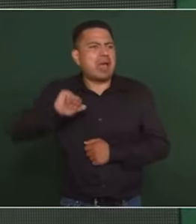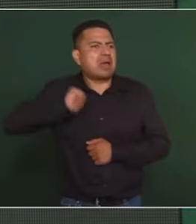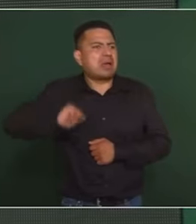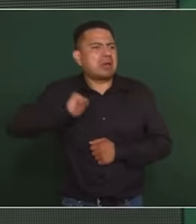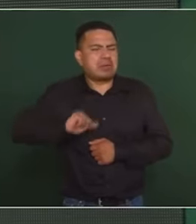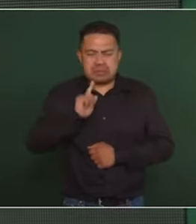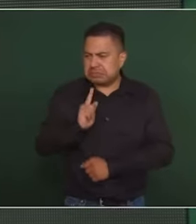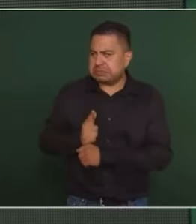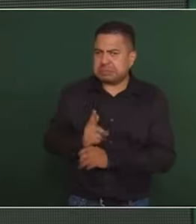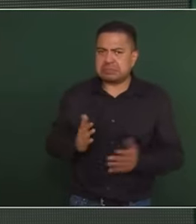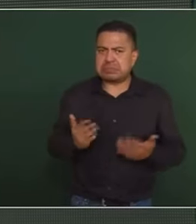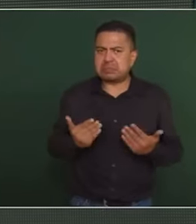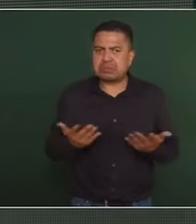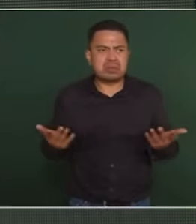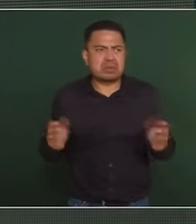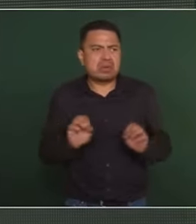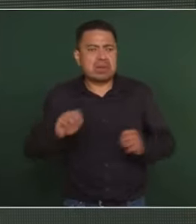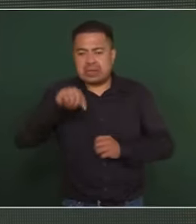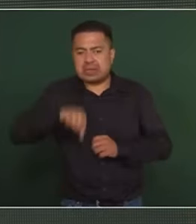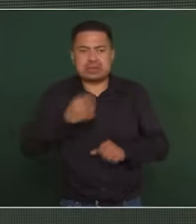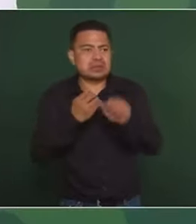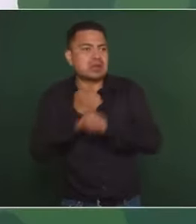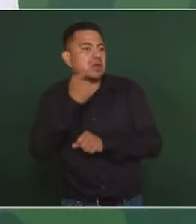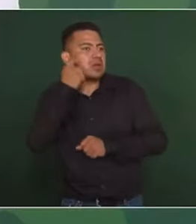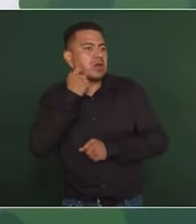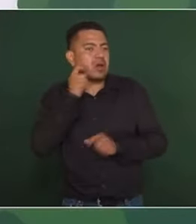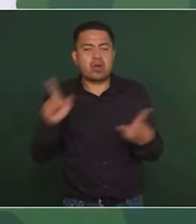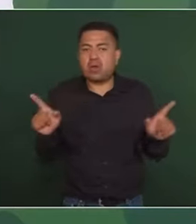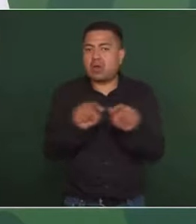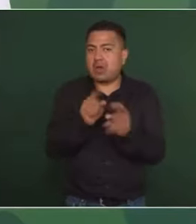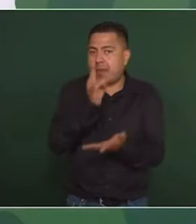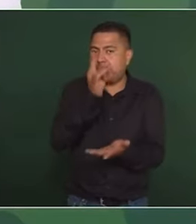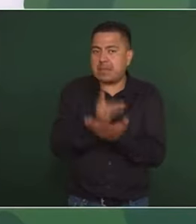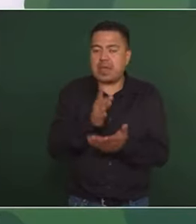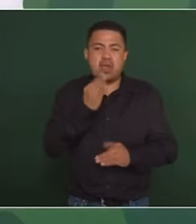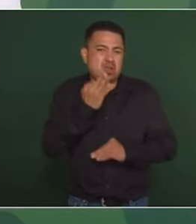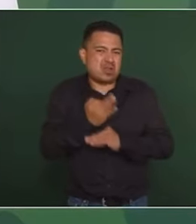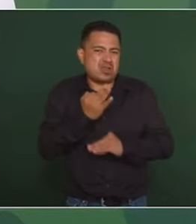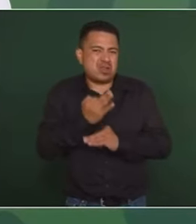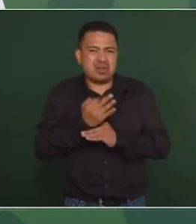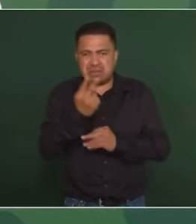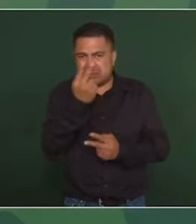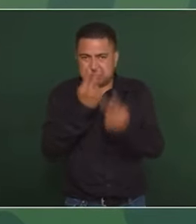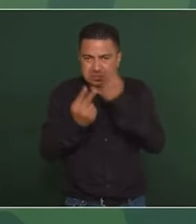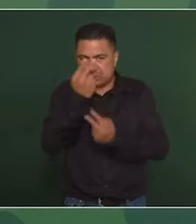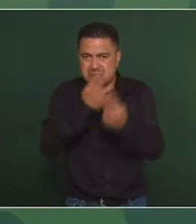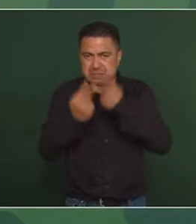en Guerrero. Nada más para los que nos están viendo